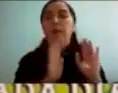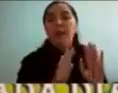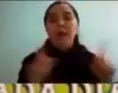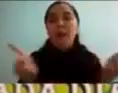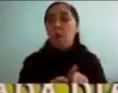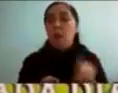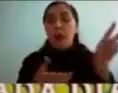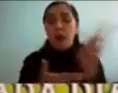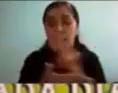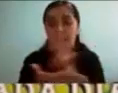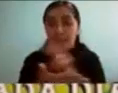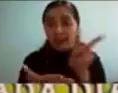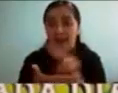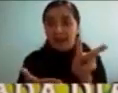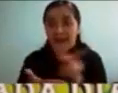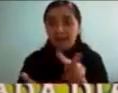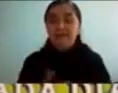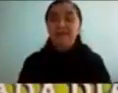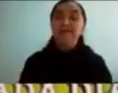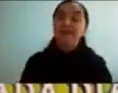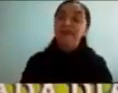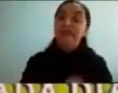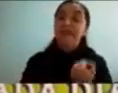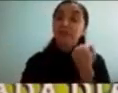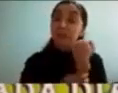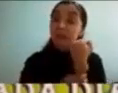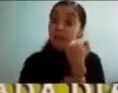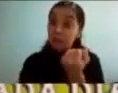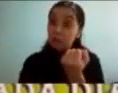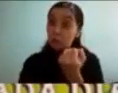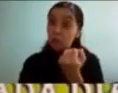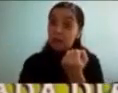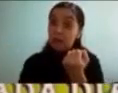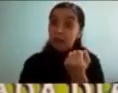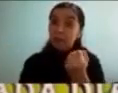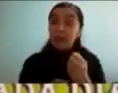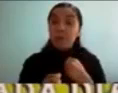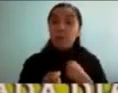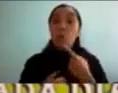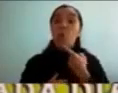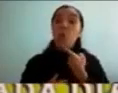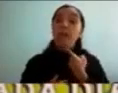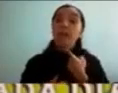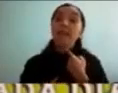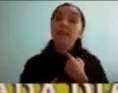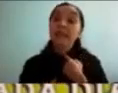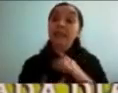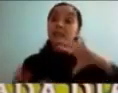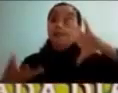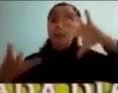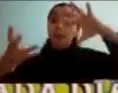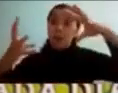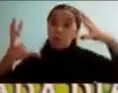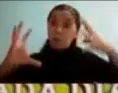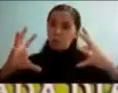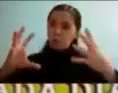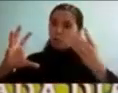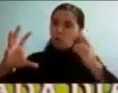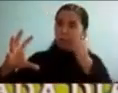y también fue una gran ayuda para mostrarme como me despertó mucho interés por el mundo acerca de cómo funcionaba todo